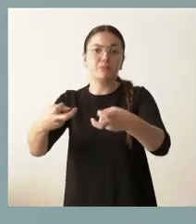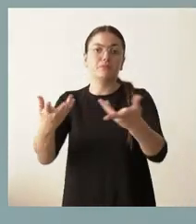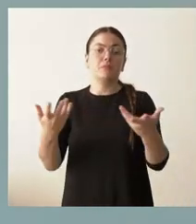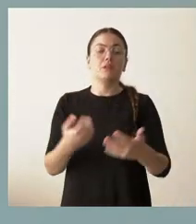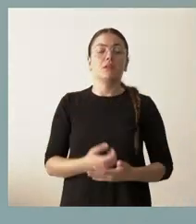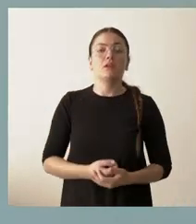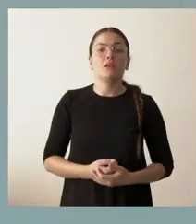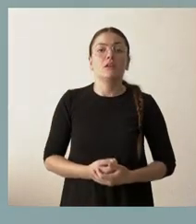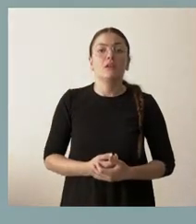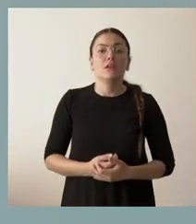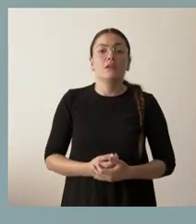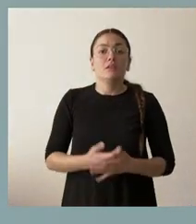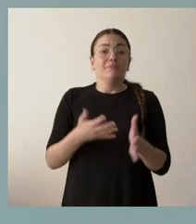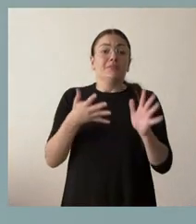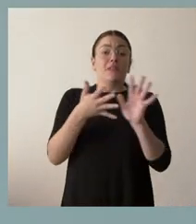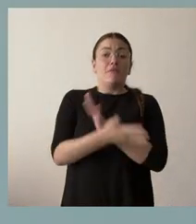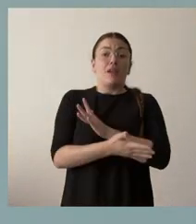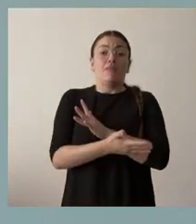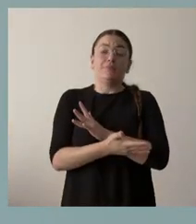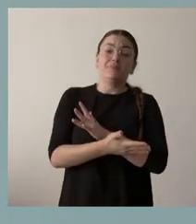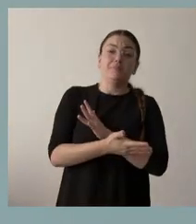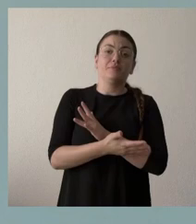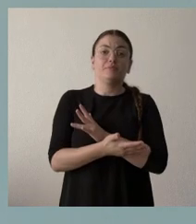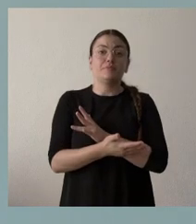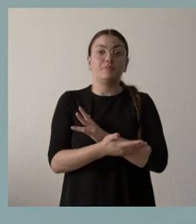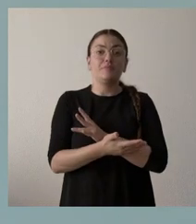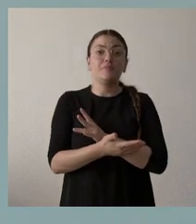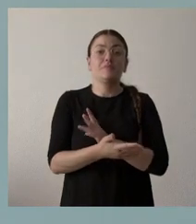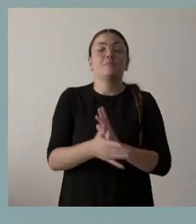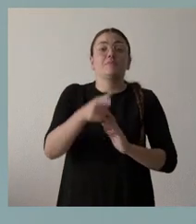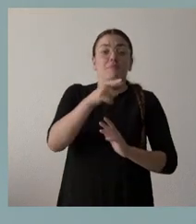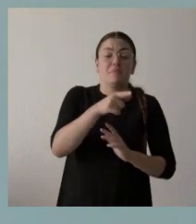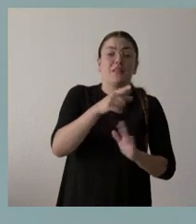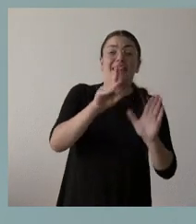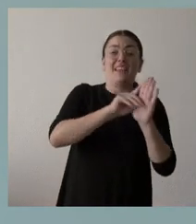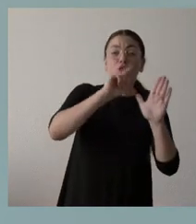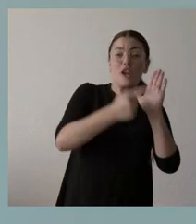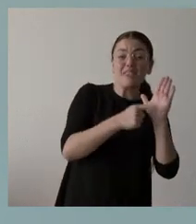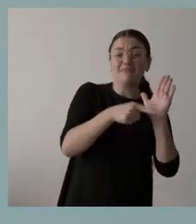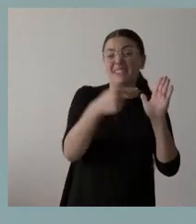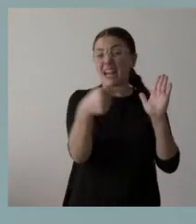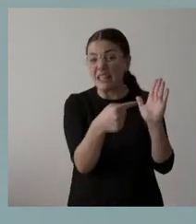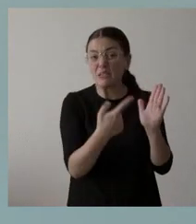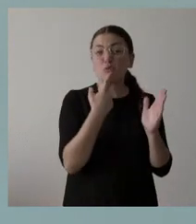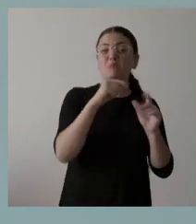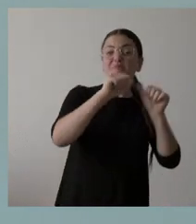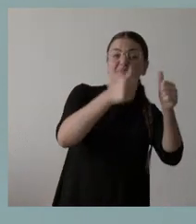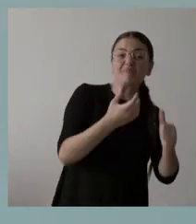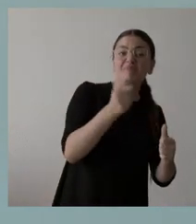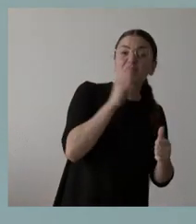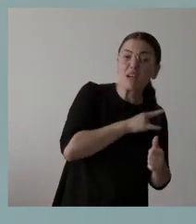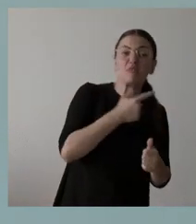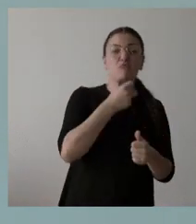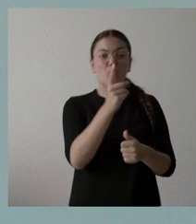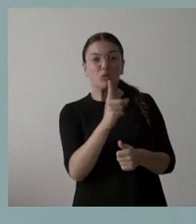cuestión es que el decreto ley sea negativo, esté mal diseñado, no nos guste, sea perjudicial, que pidamos al